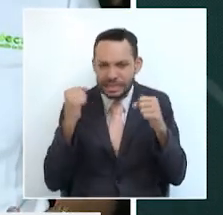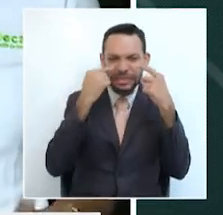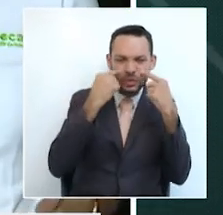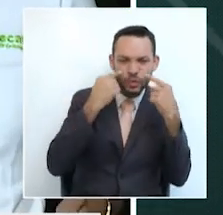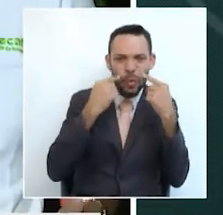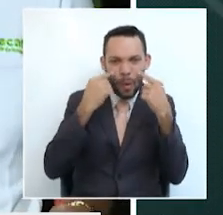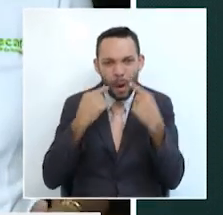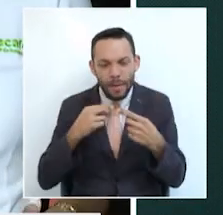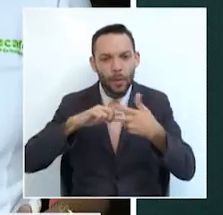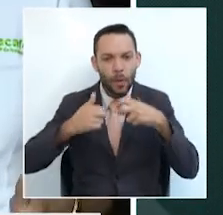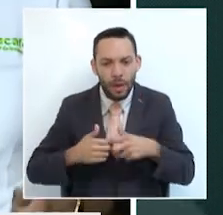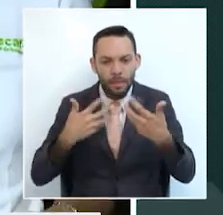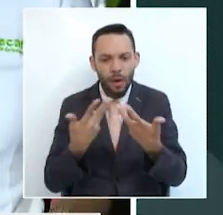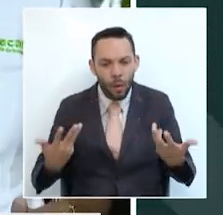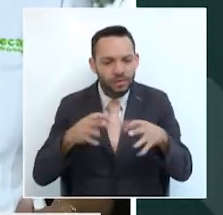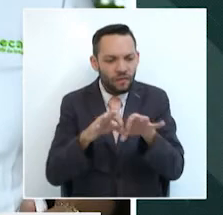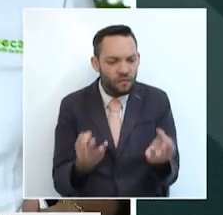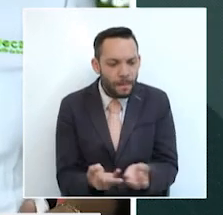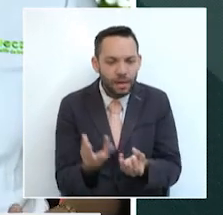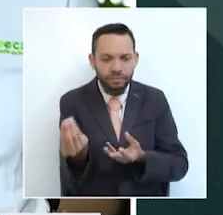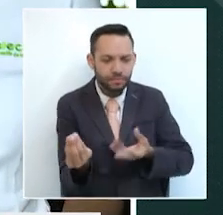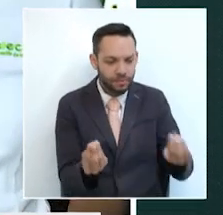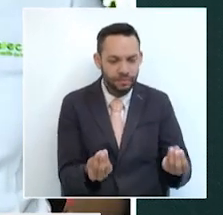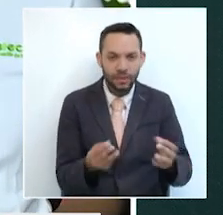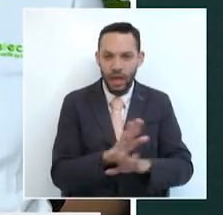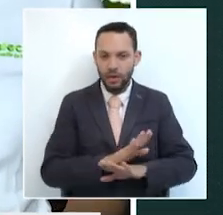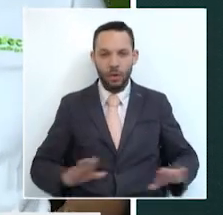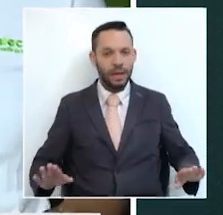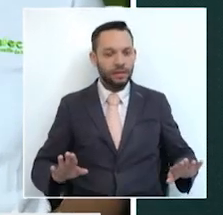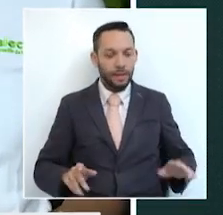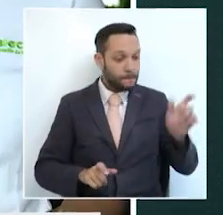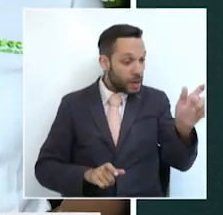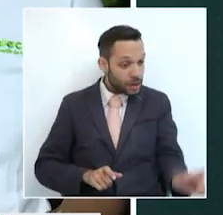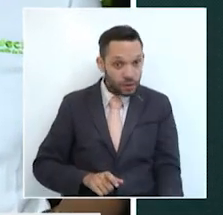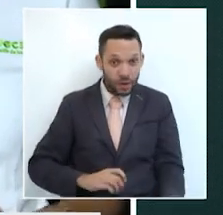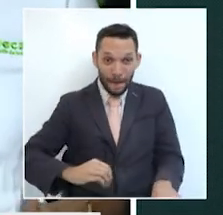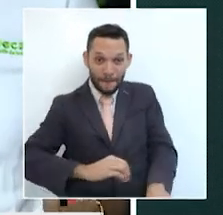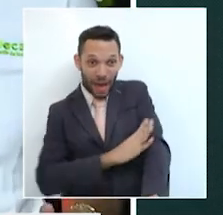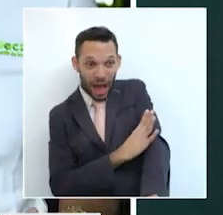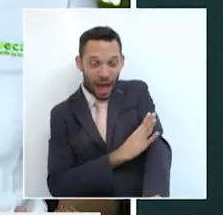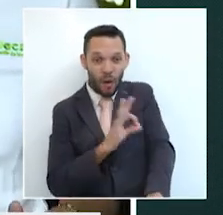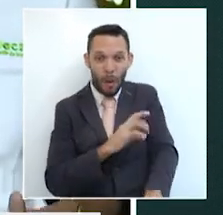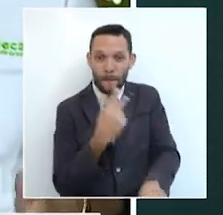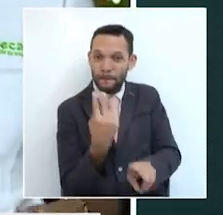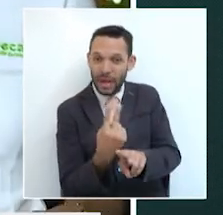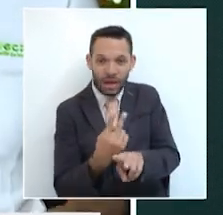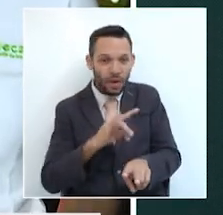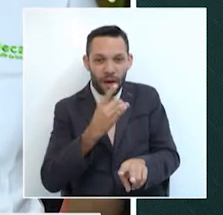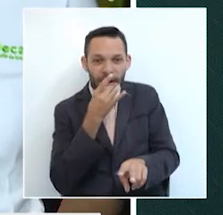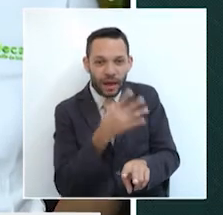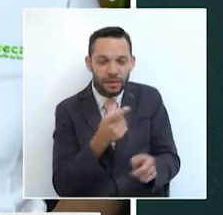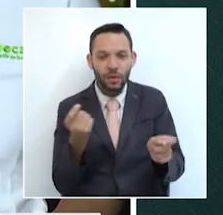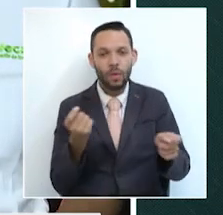por encontrar a su familia, por fortuna. El reporte ahora entonces como nos lo entregaban son pocas personas lesionadas y se está